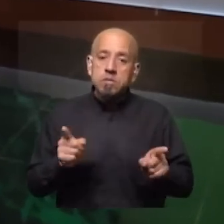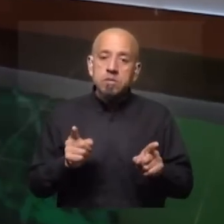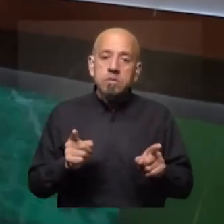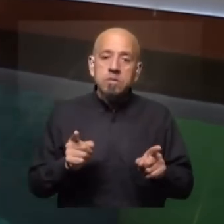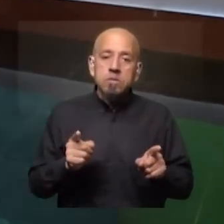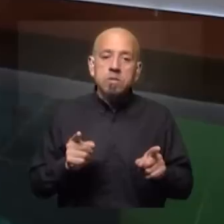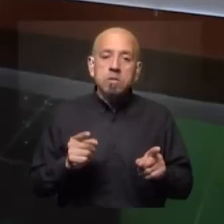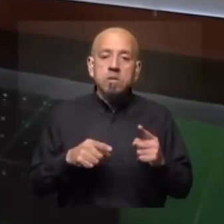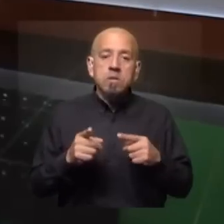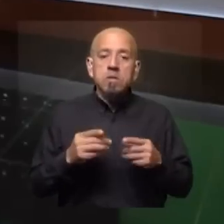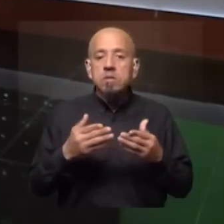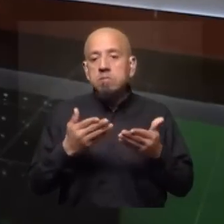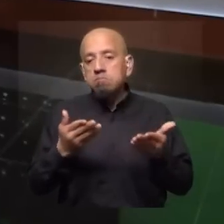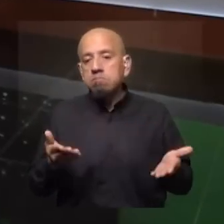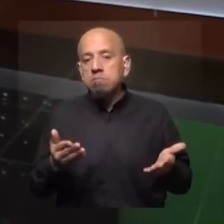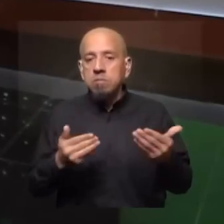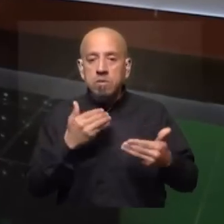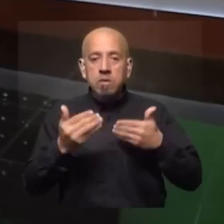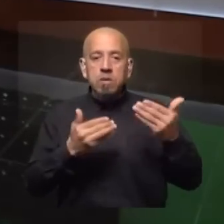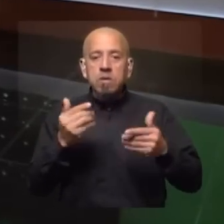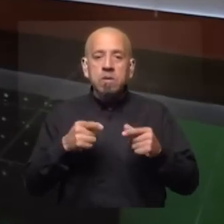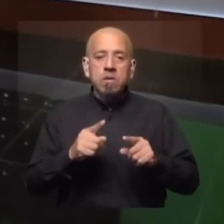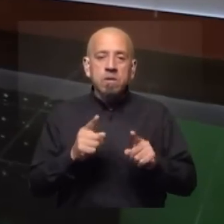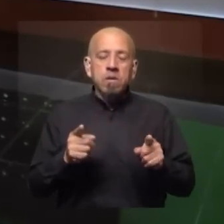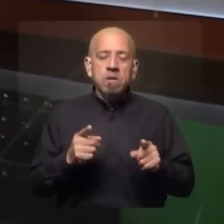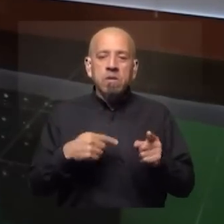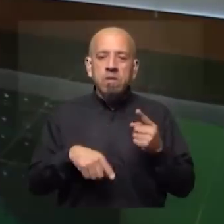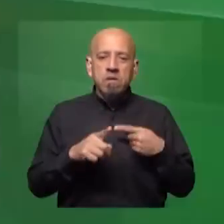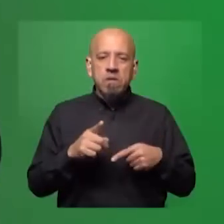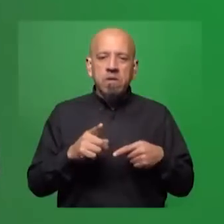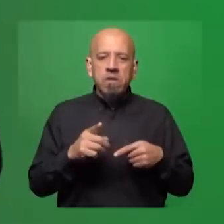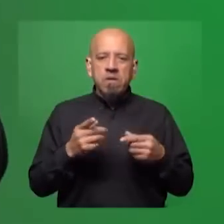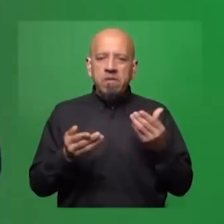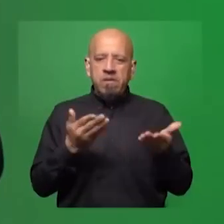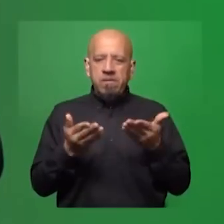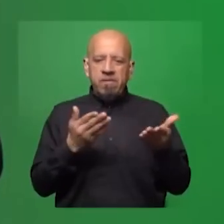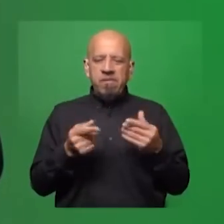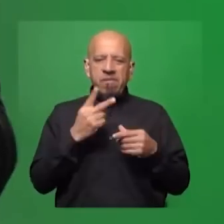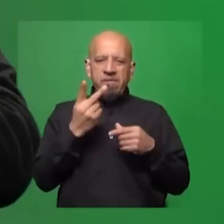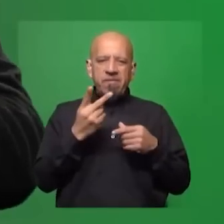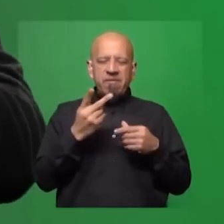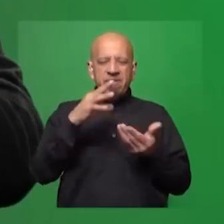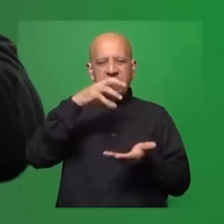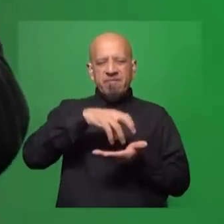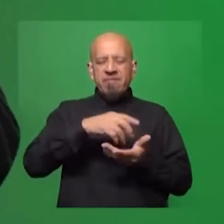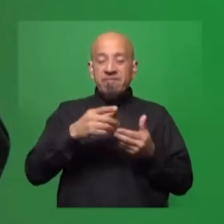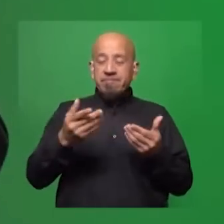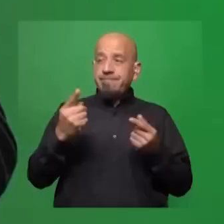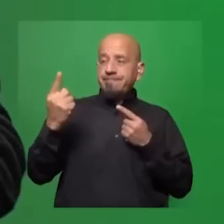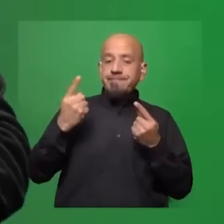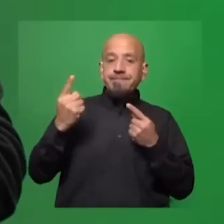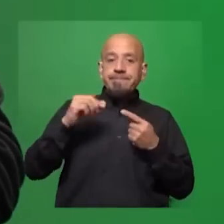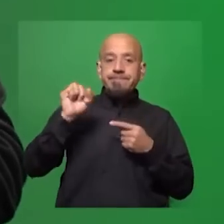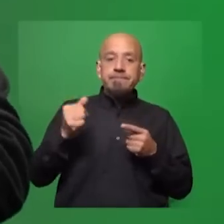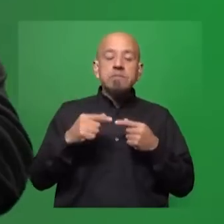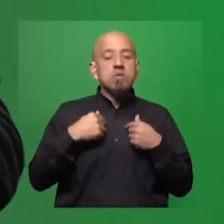el bienestar ni el desarrollo. Entonces, es increíble, pero comparando las dos regiones, nosotros cumplimos